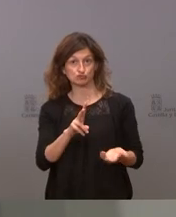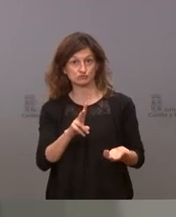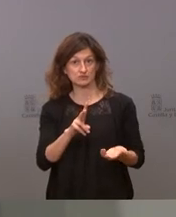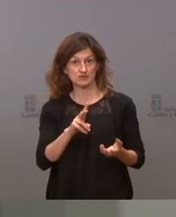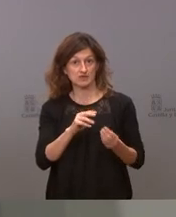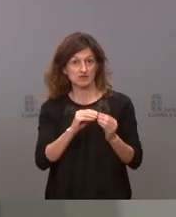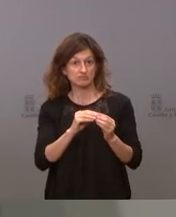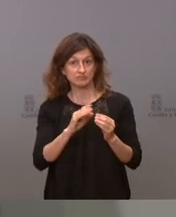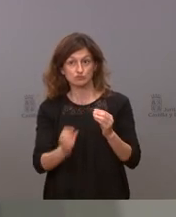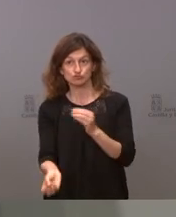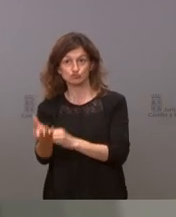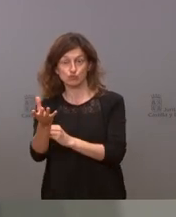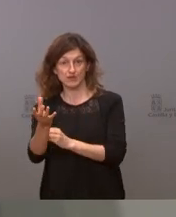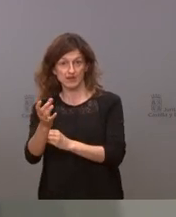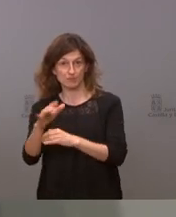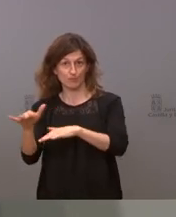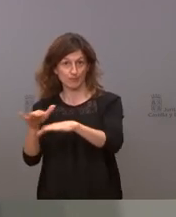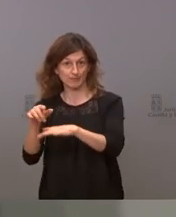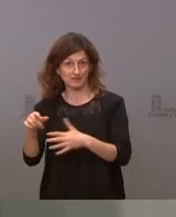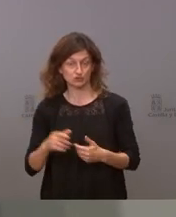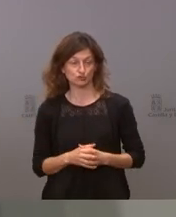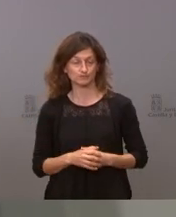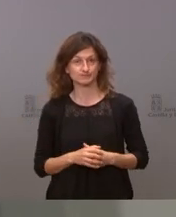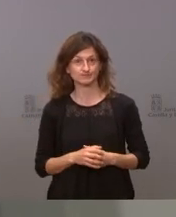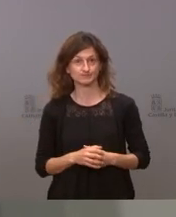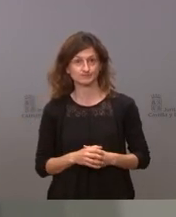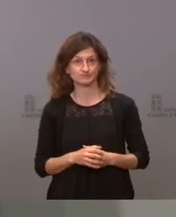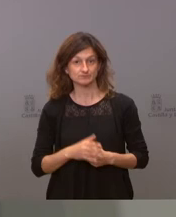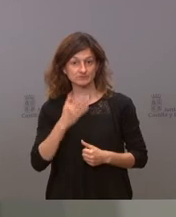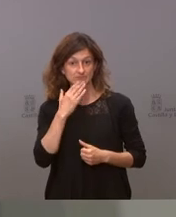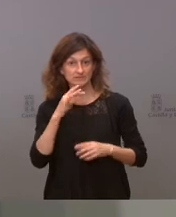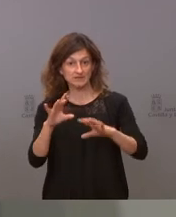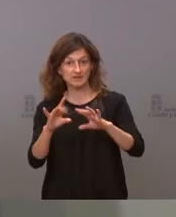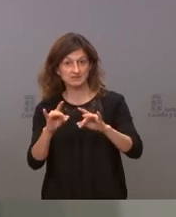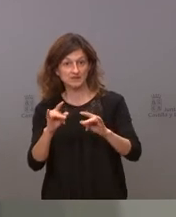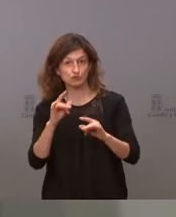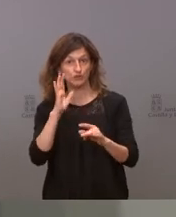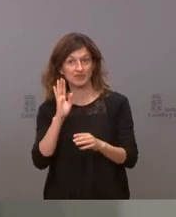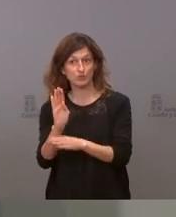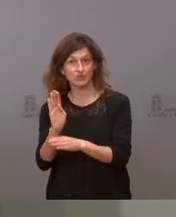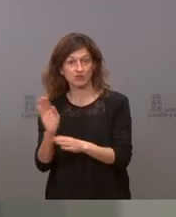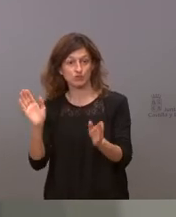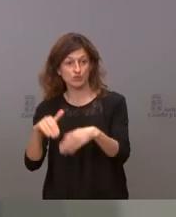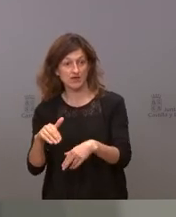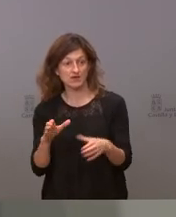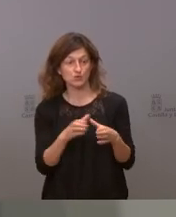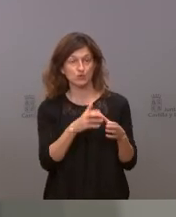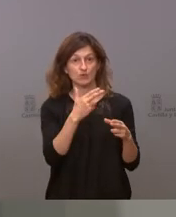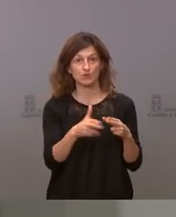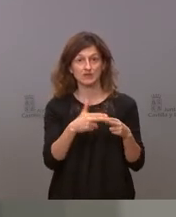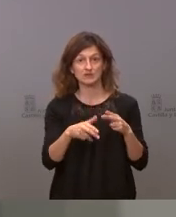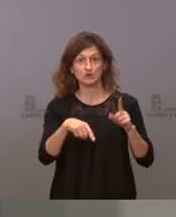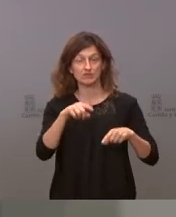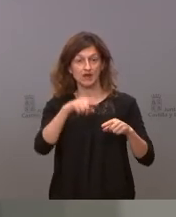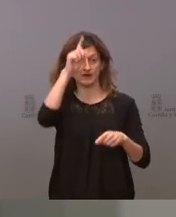este tipo de movimientos cuando los territorios se sienten desafectos de lo que deciden los partidos cuando todo se decide de arriba